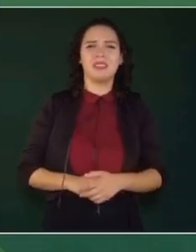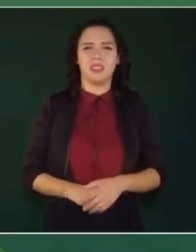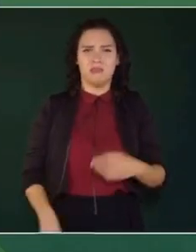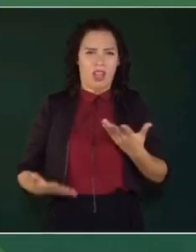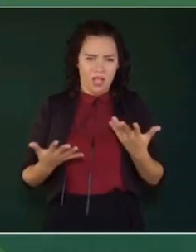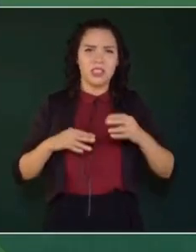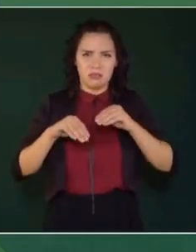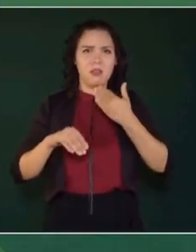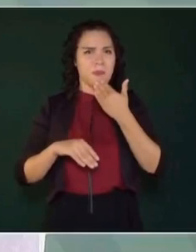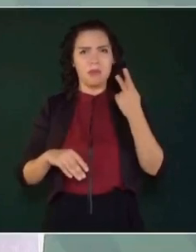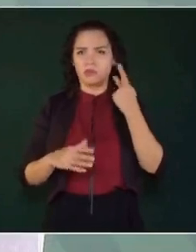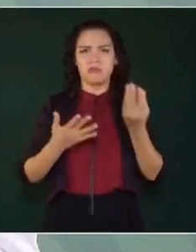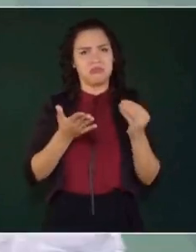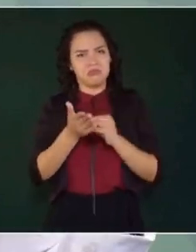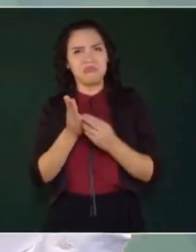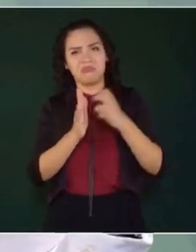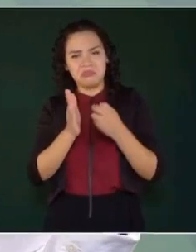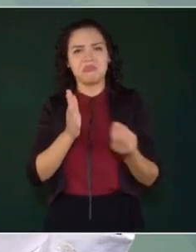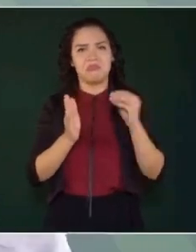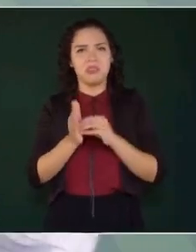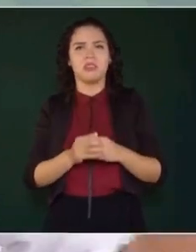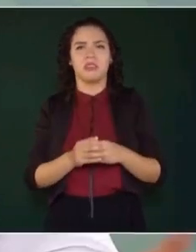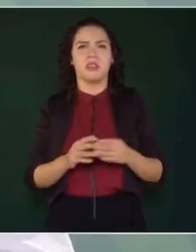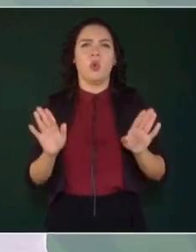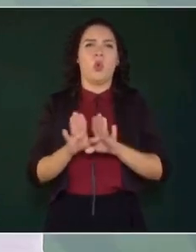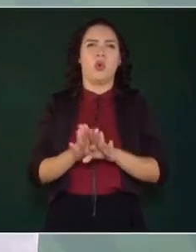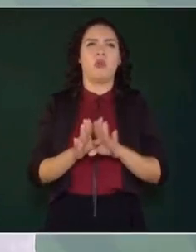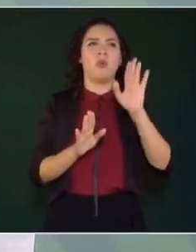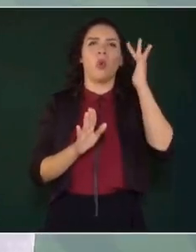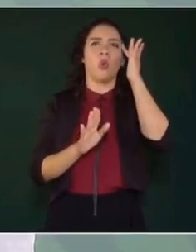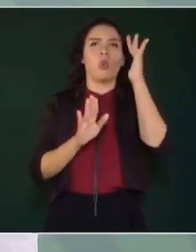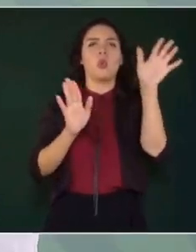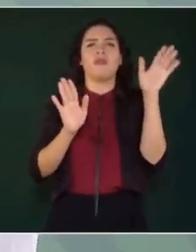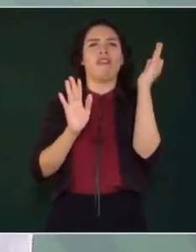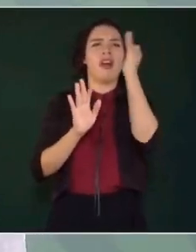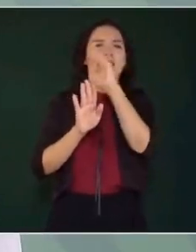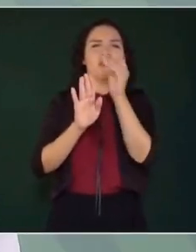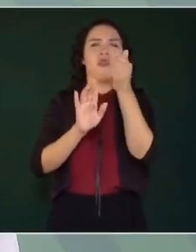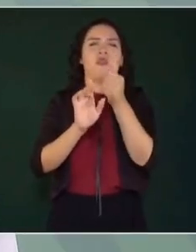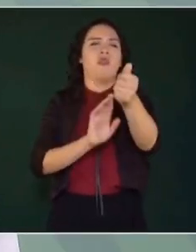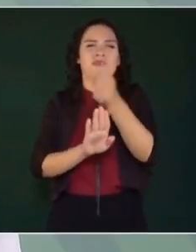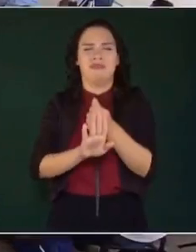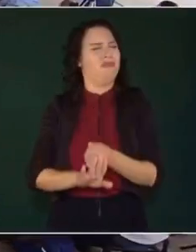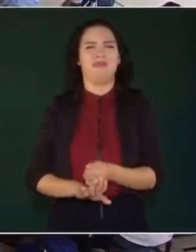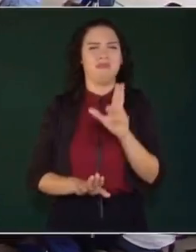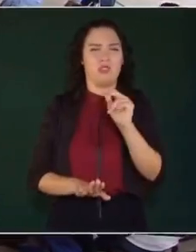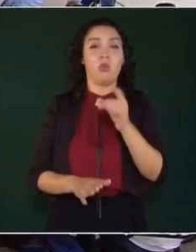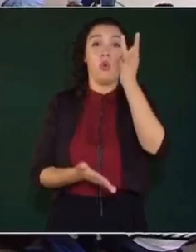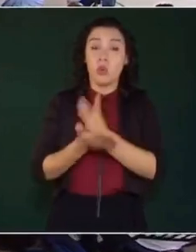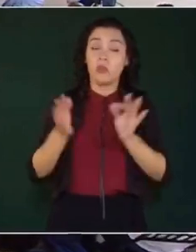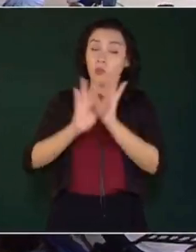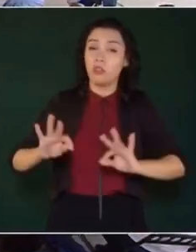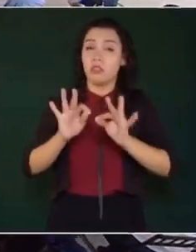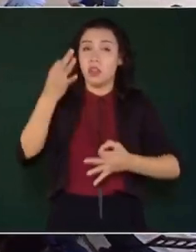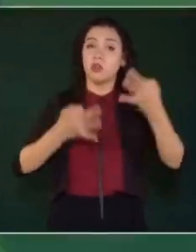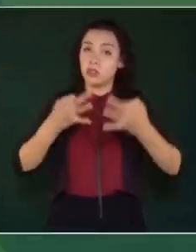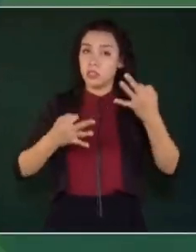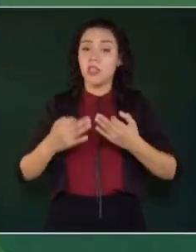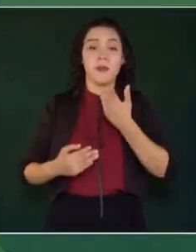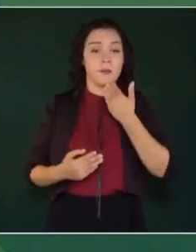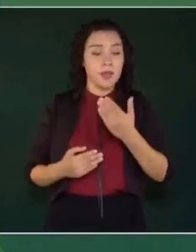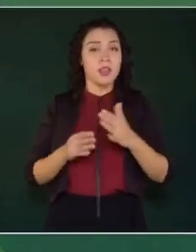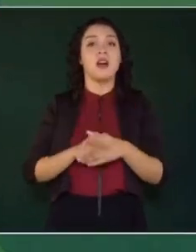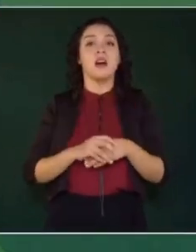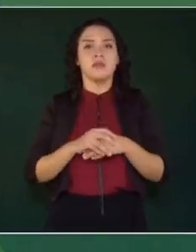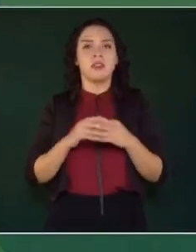politizamos. No hay propósito de polarizar, el propósito es nada más desenmascarar. Porque